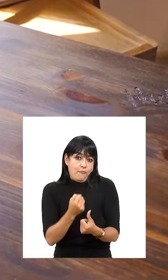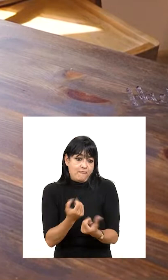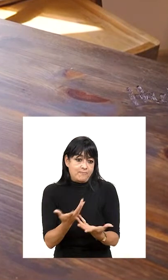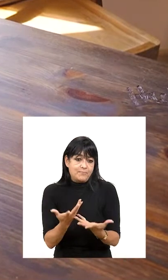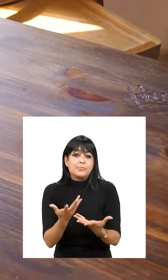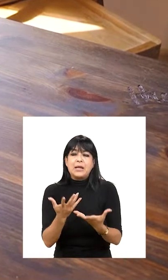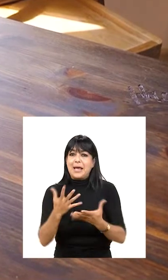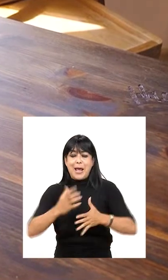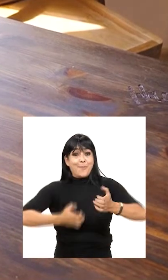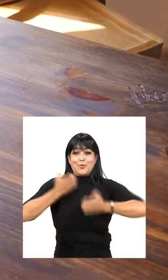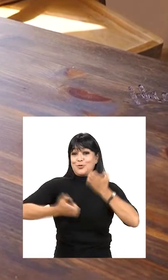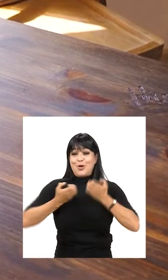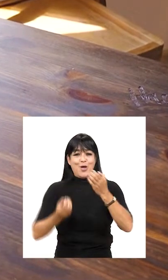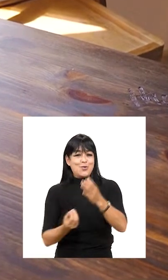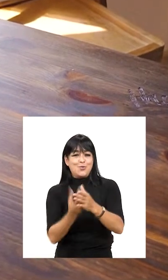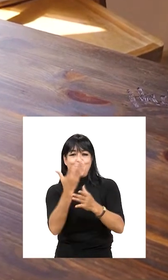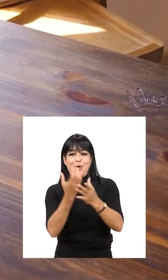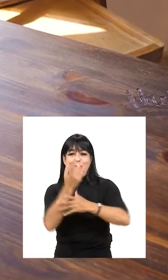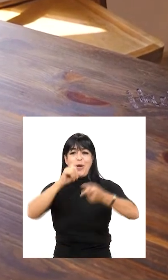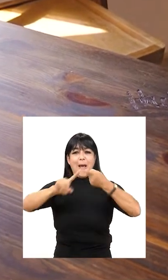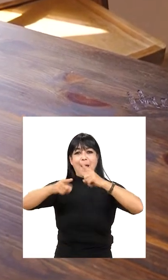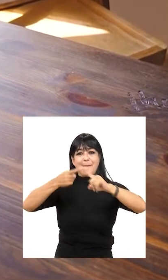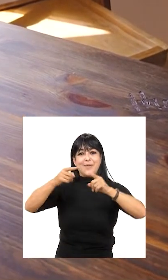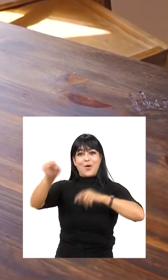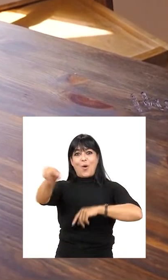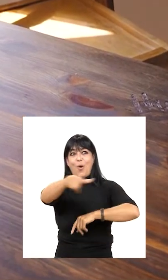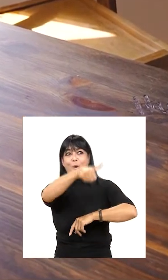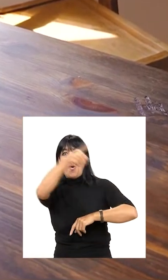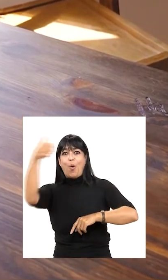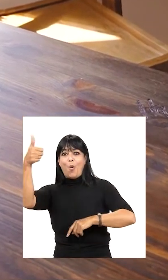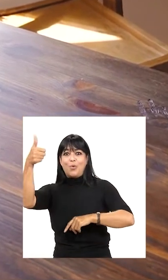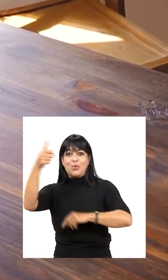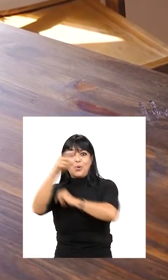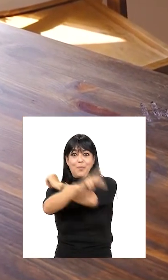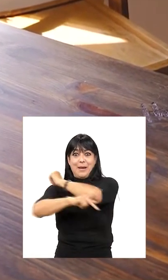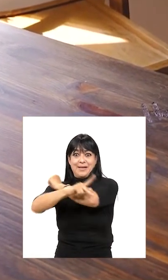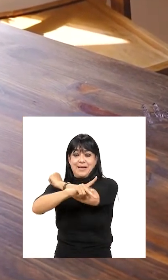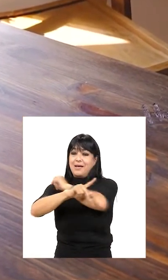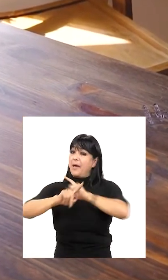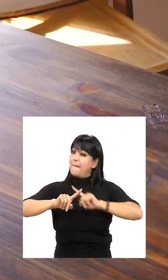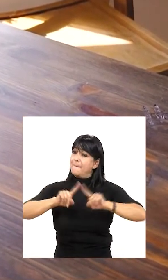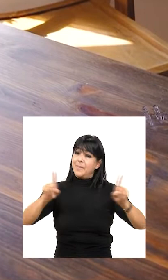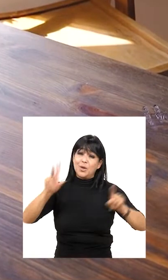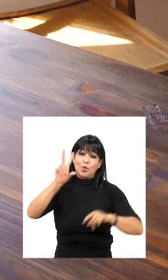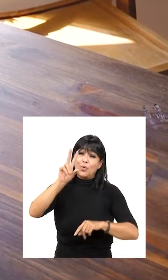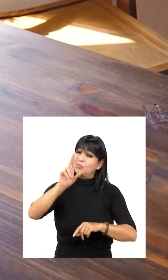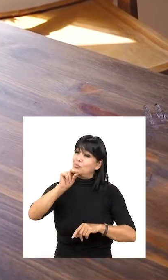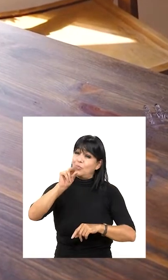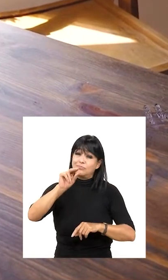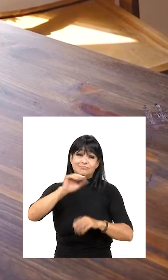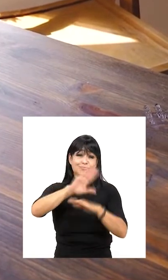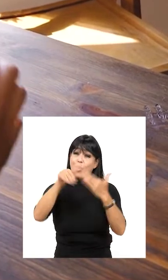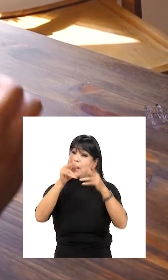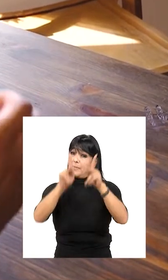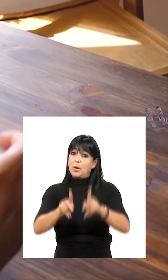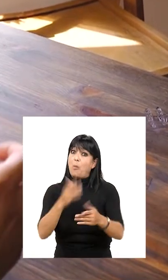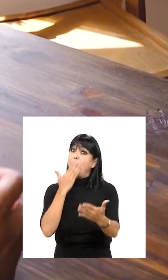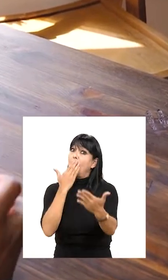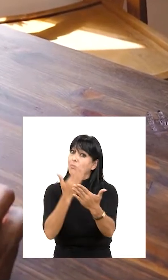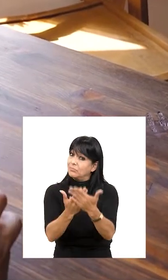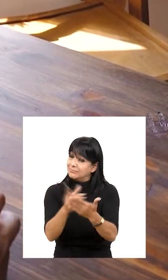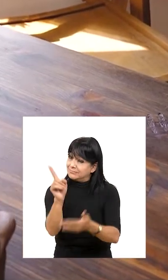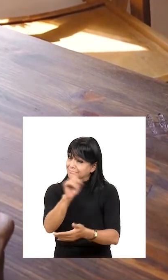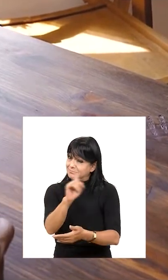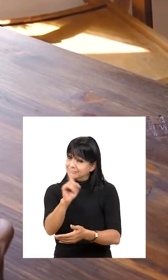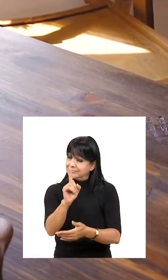confiados. Es emocionante hacer nuevos amigos que se encuentran al otro lado del planeta. Pero no todas las personas que